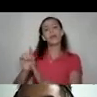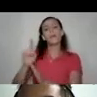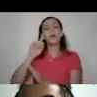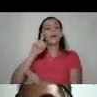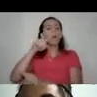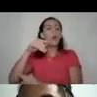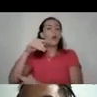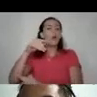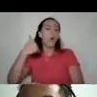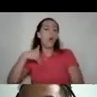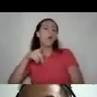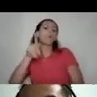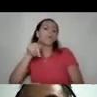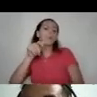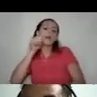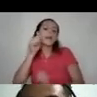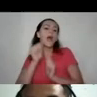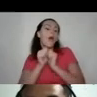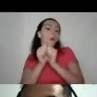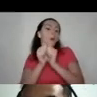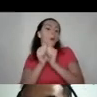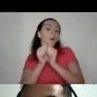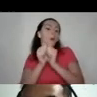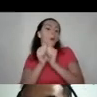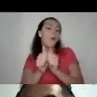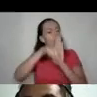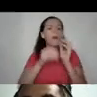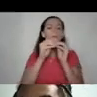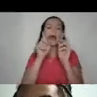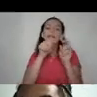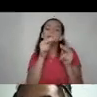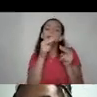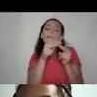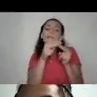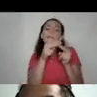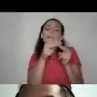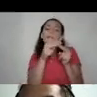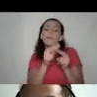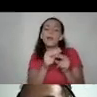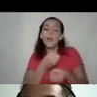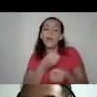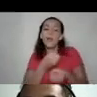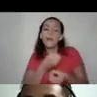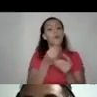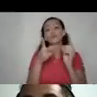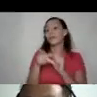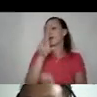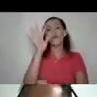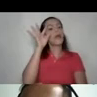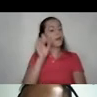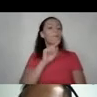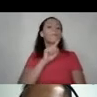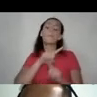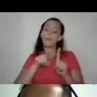mañana nos acompañen y mañana vamos a profundizar mucho más esas pequeñas manifestaciones de violencia que muchas veces no